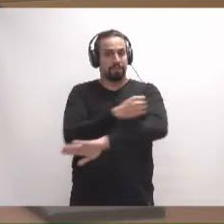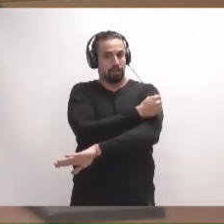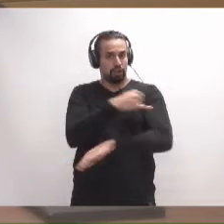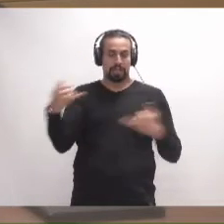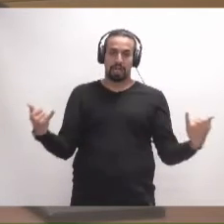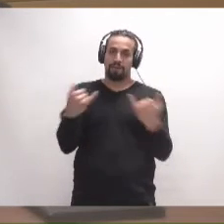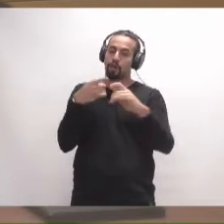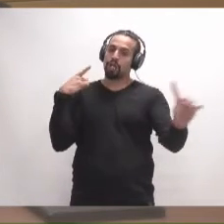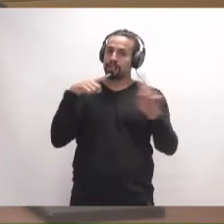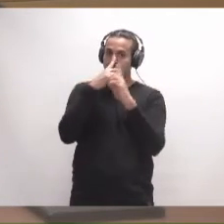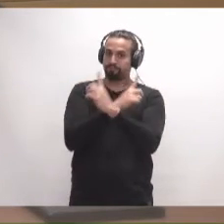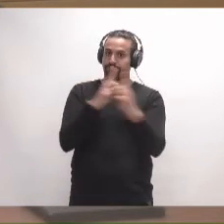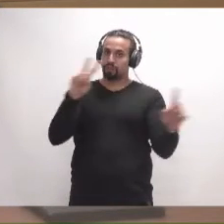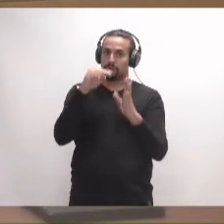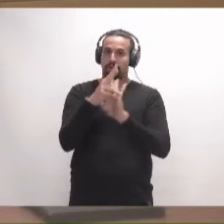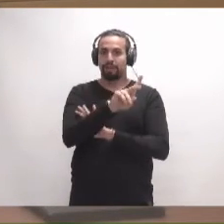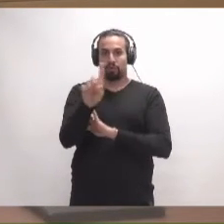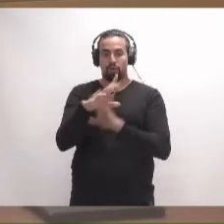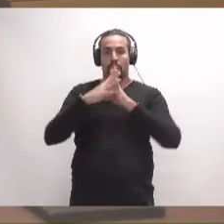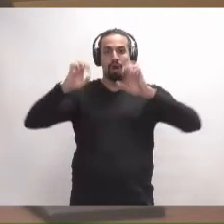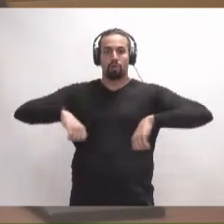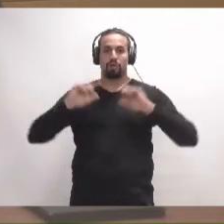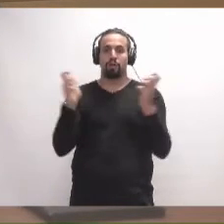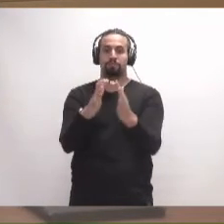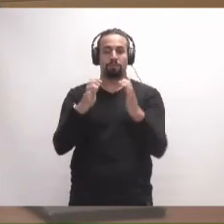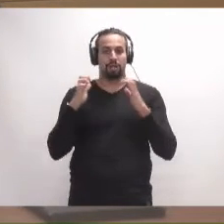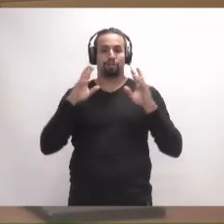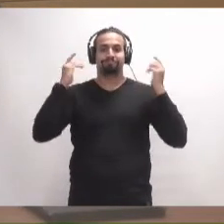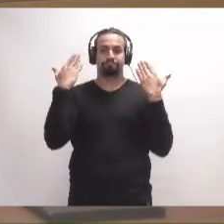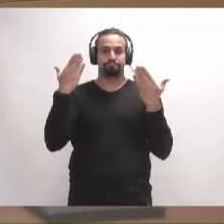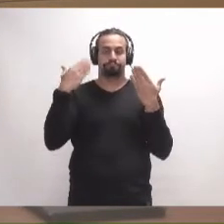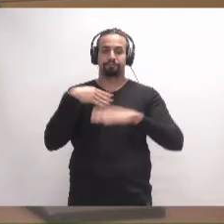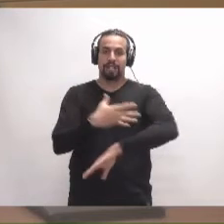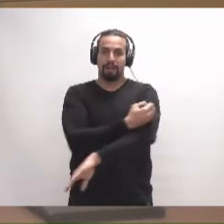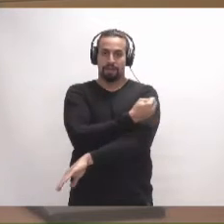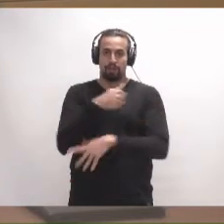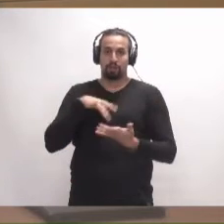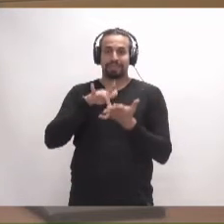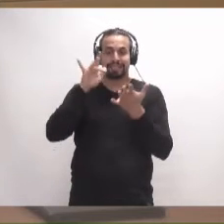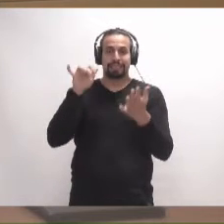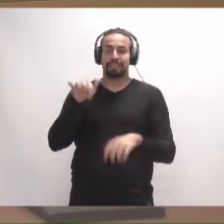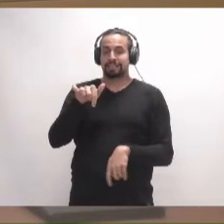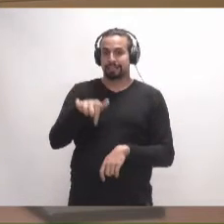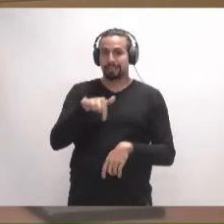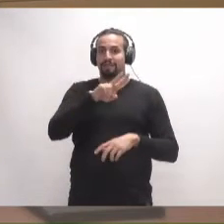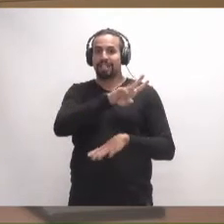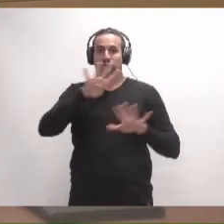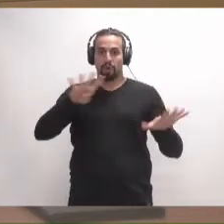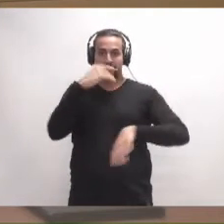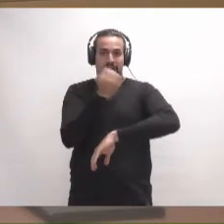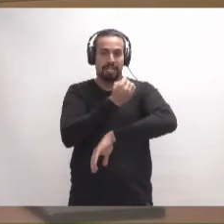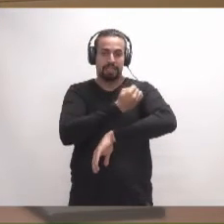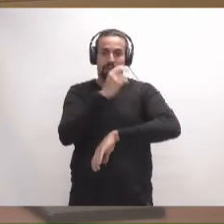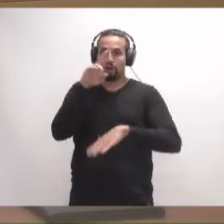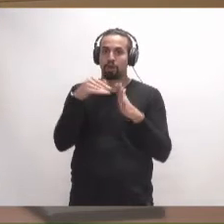2021, adoptado por acuerdo de pleno del excelentísimo Cabildo Insular en fecha, en sesión extraordinaria celebrada el 29 de diciembre de 2020,